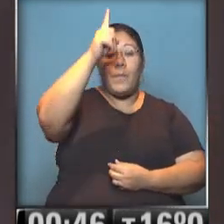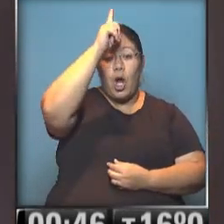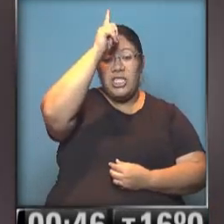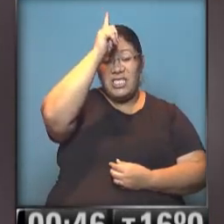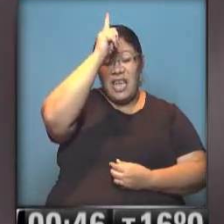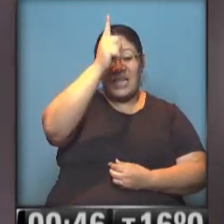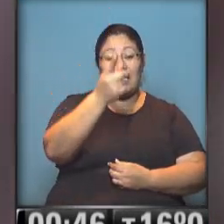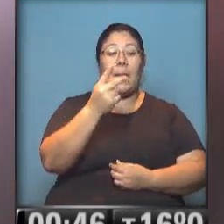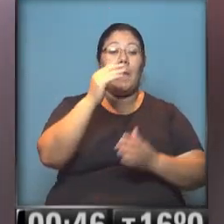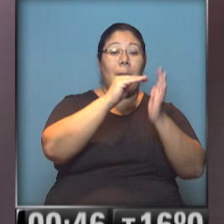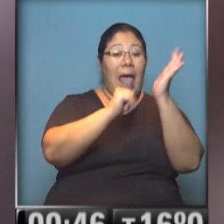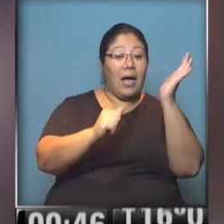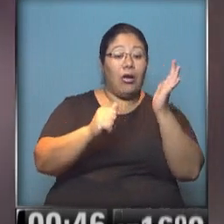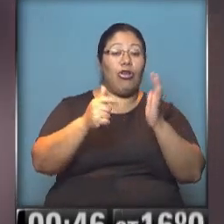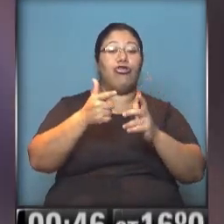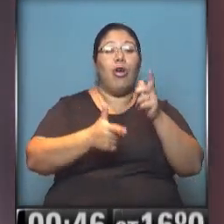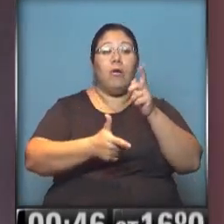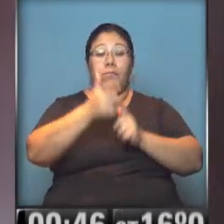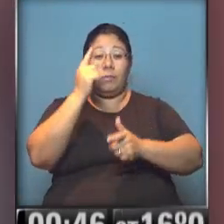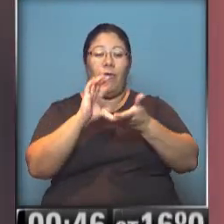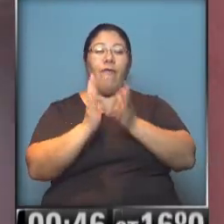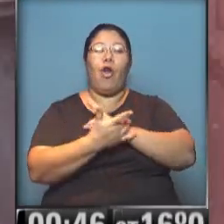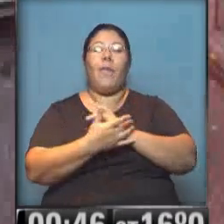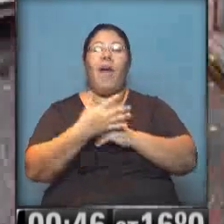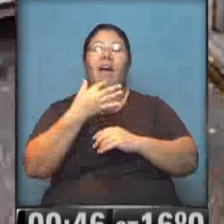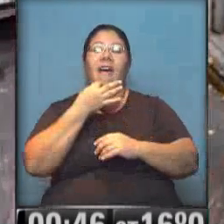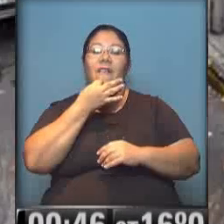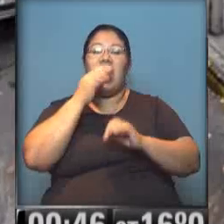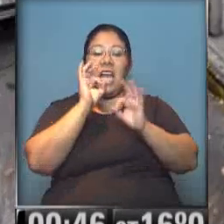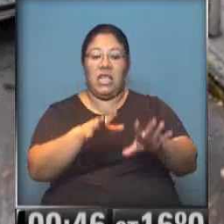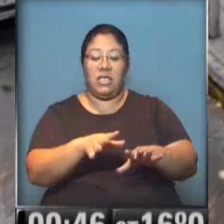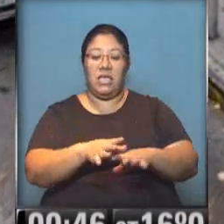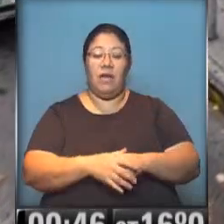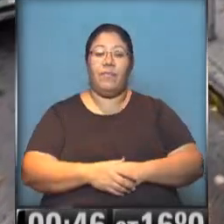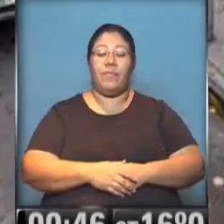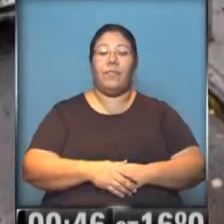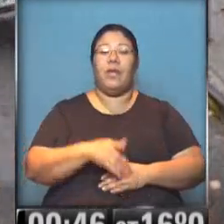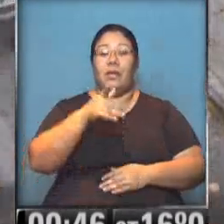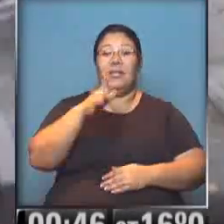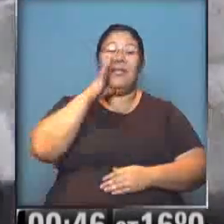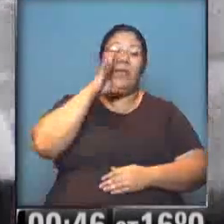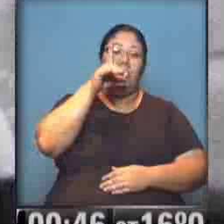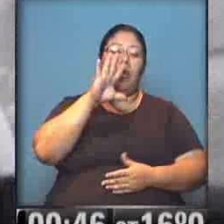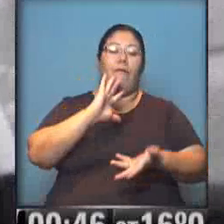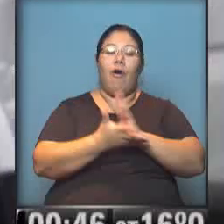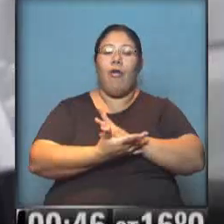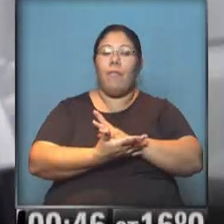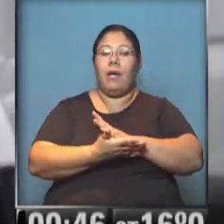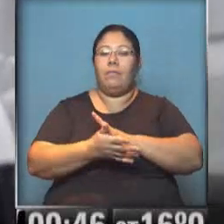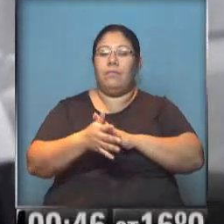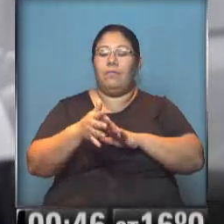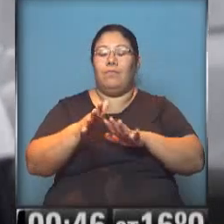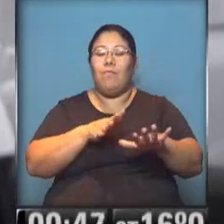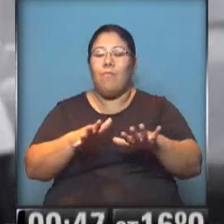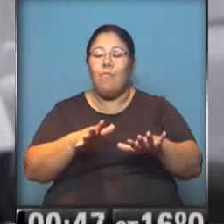prometido vengar la muerte de todas estas personas. Estados Unidos está viviendo un momento de mucha tensión racial, una etapa de mucha tensión